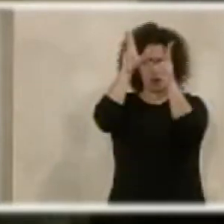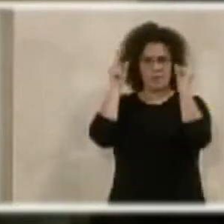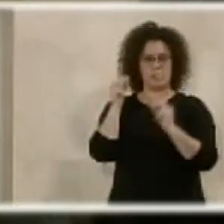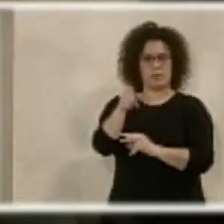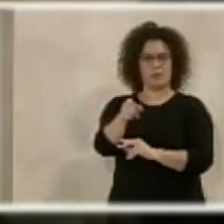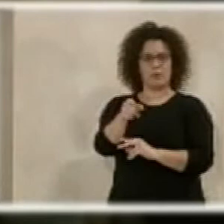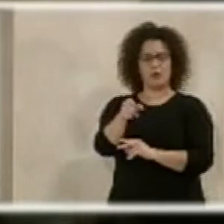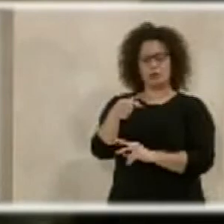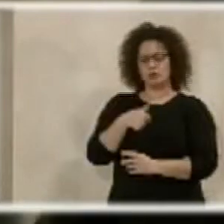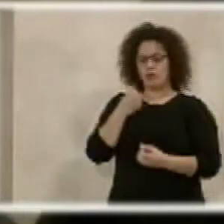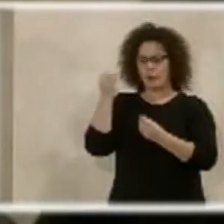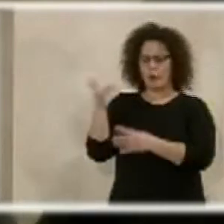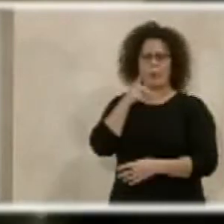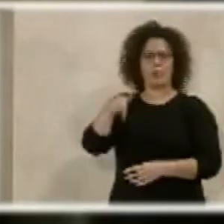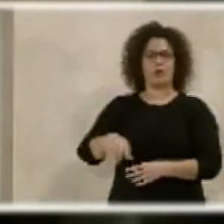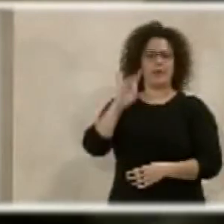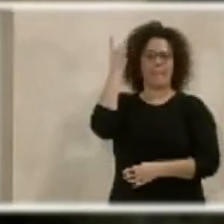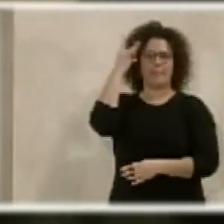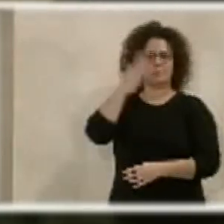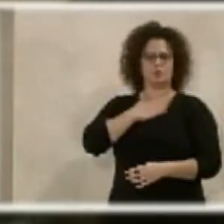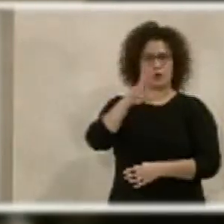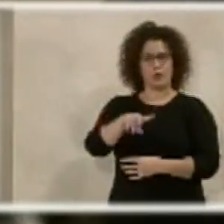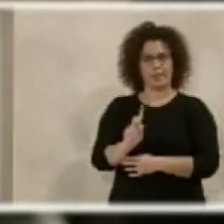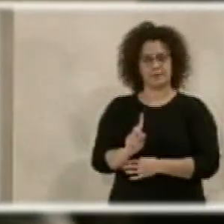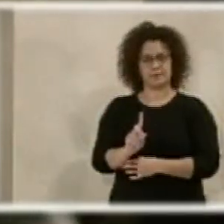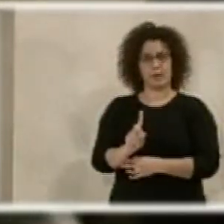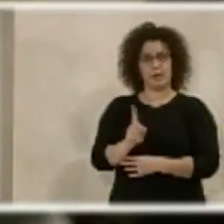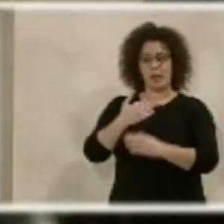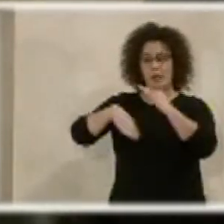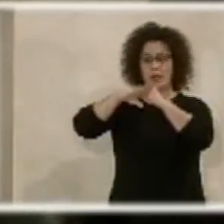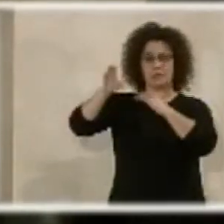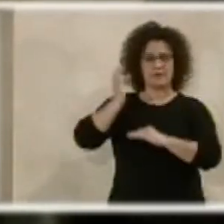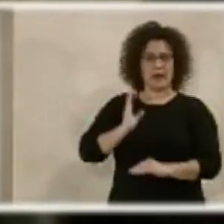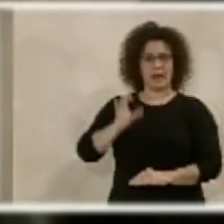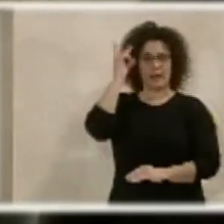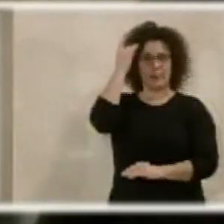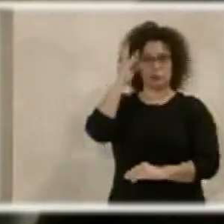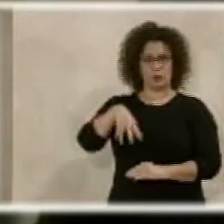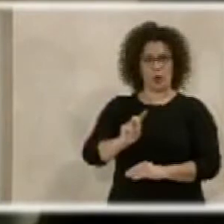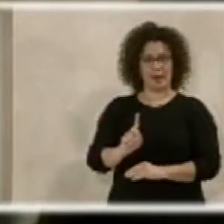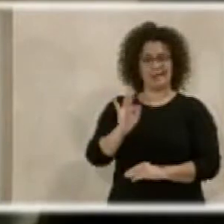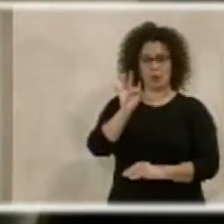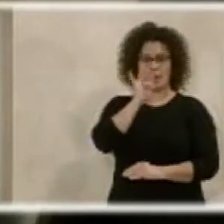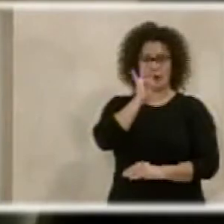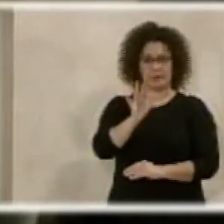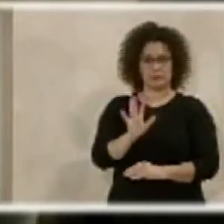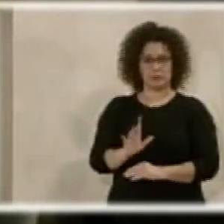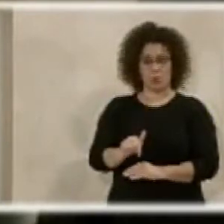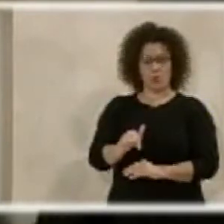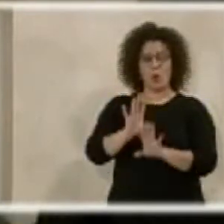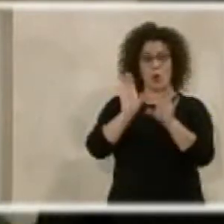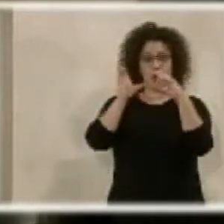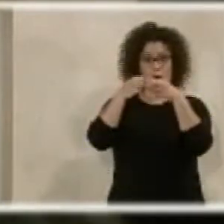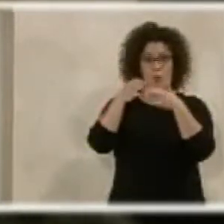Y le digo esto porque esto no es un capricho. No es un capricho la equiparación salarial, es un compromiso que el propio